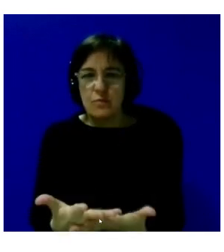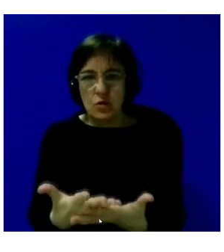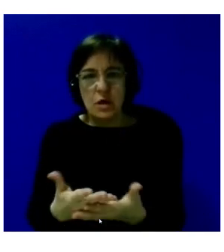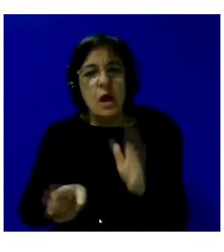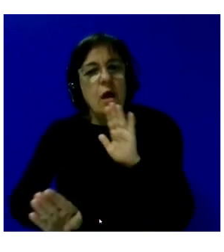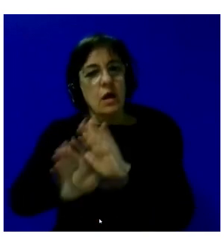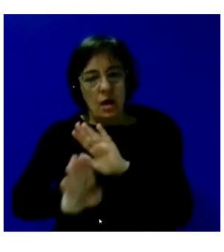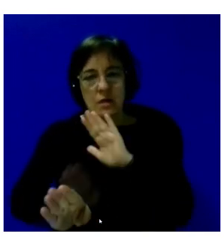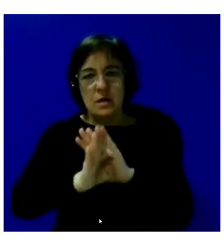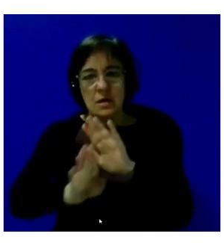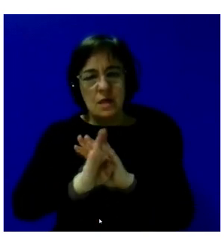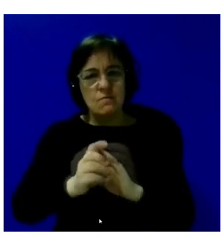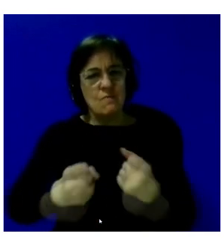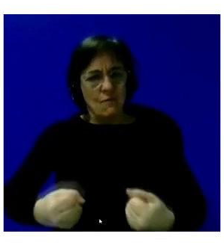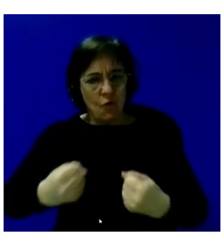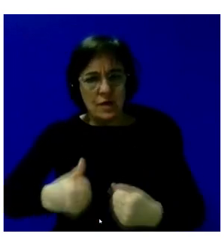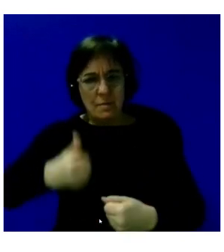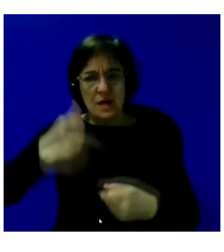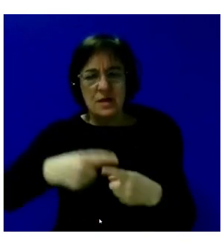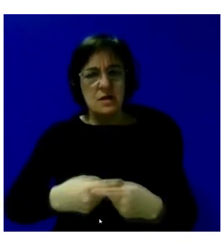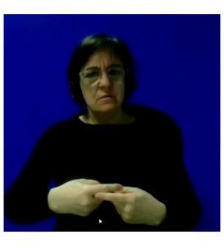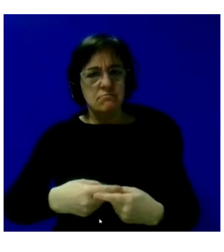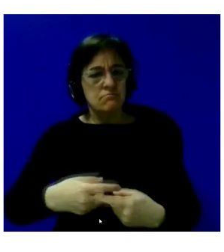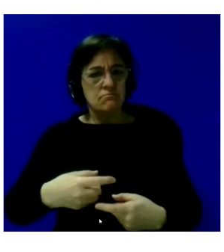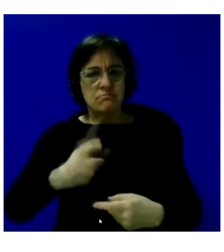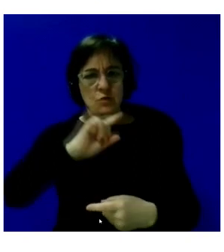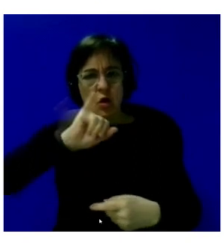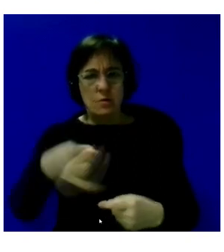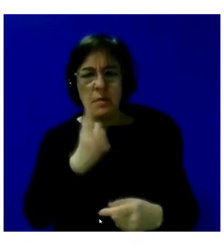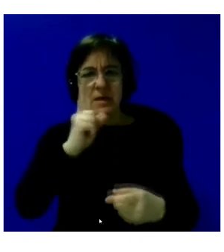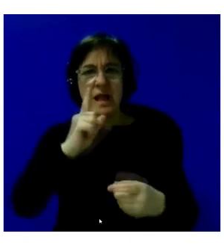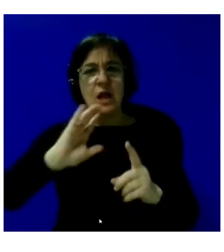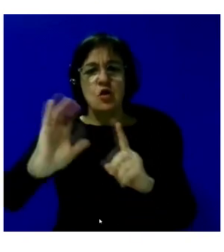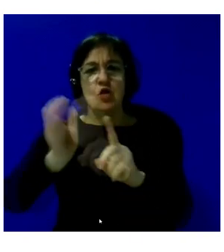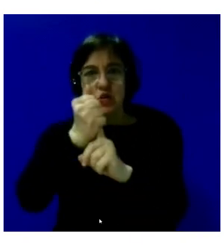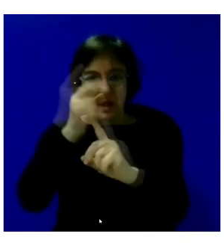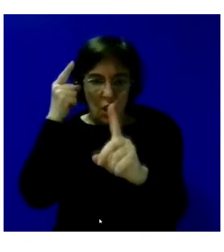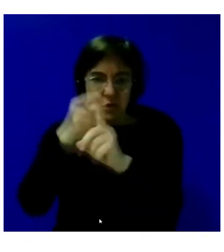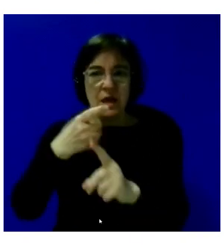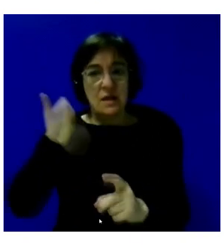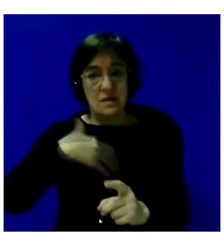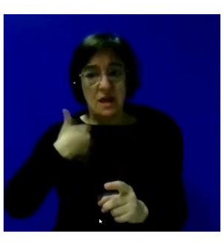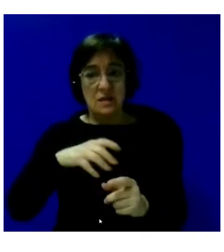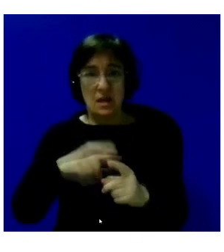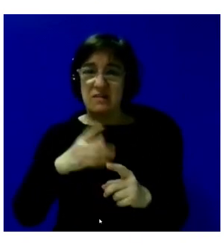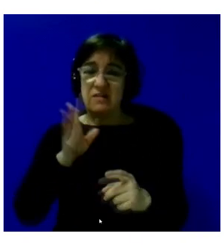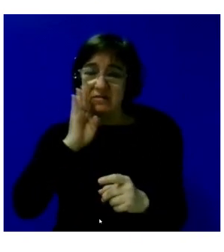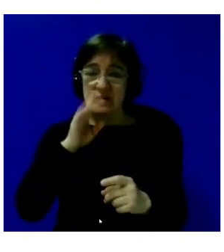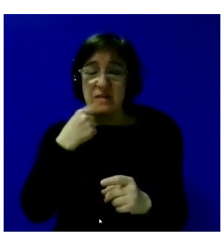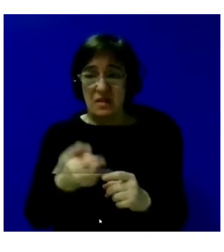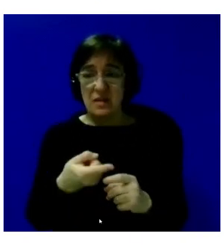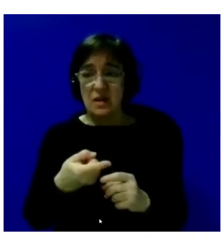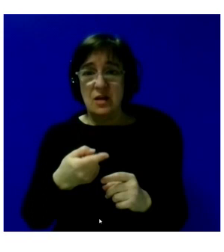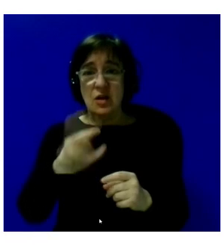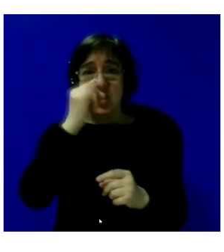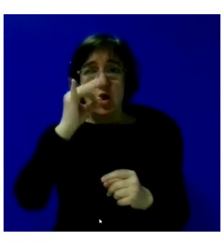seguir con más fuerza, con más energía para alcanzar este objetivo que ya teníamos, y decía José